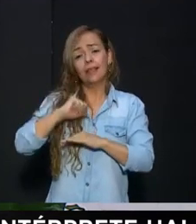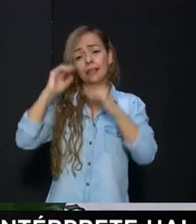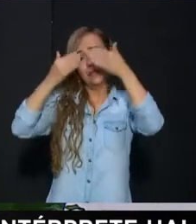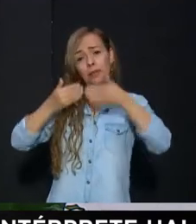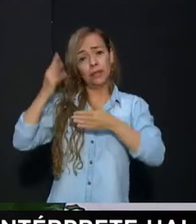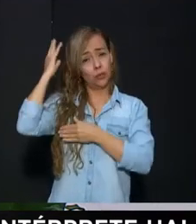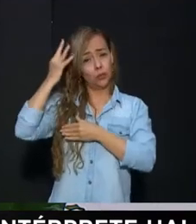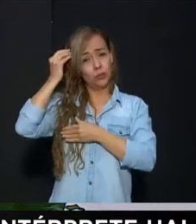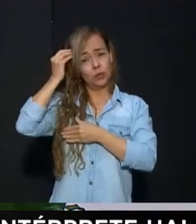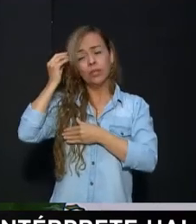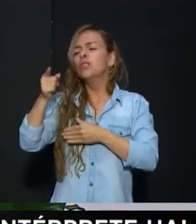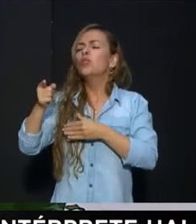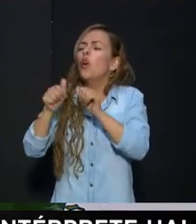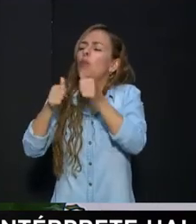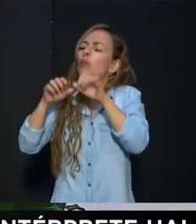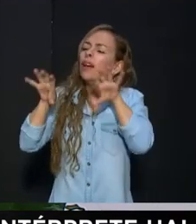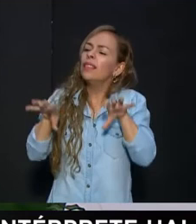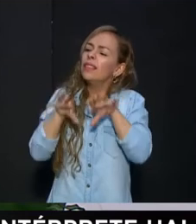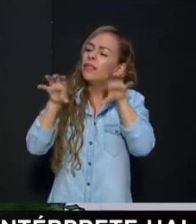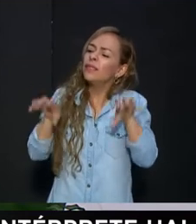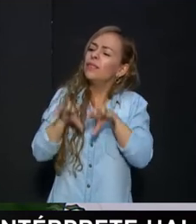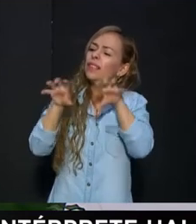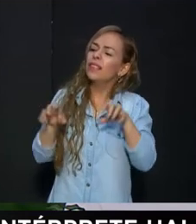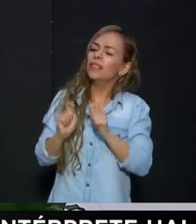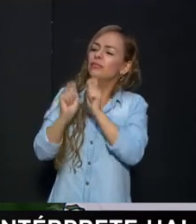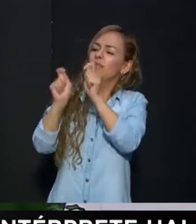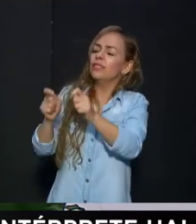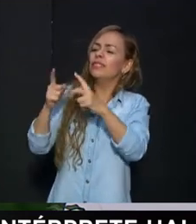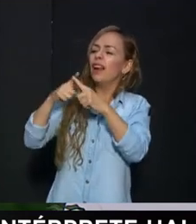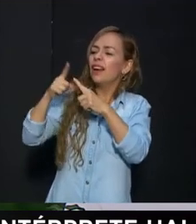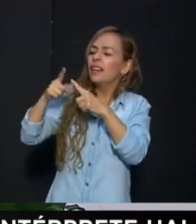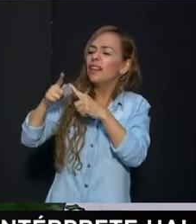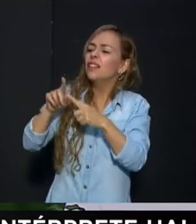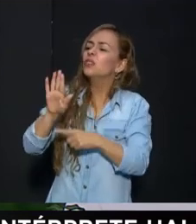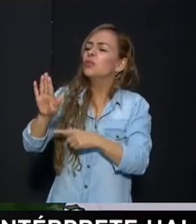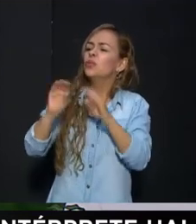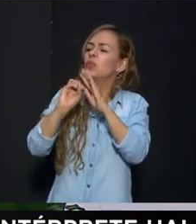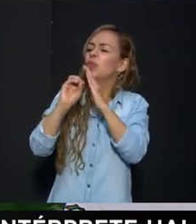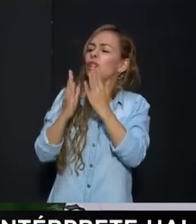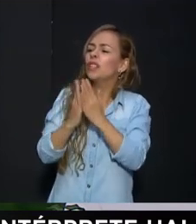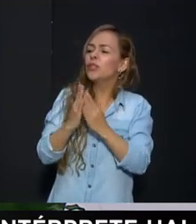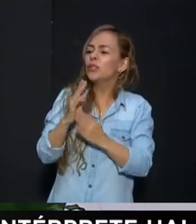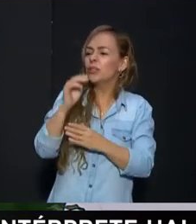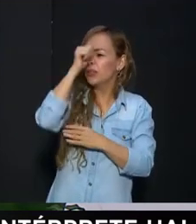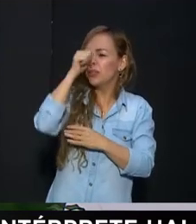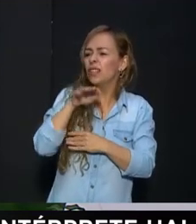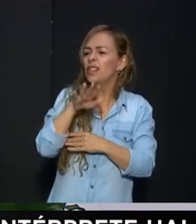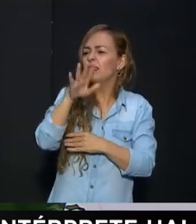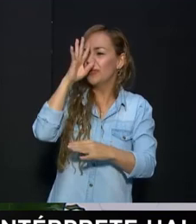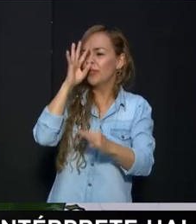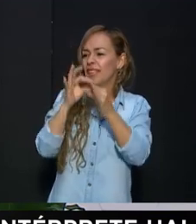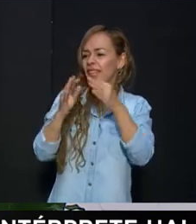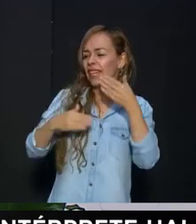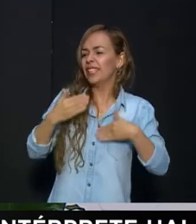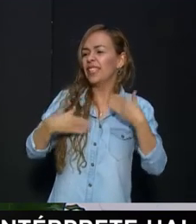actividades Que le ponen Los profesores De la institución educativa Fe y Alegría Santo Domingo Sabio Sí Mira